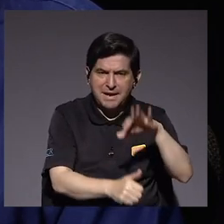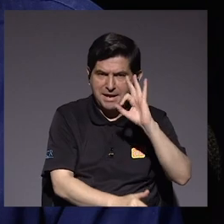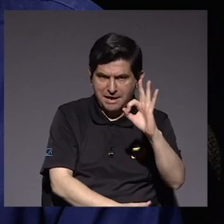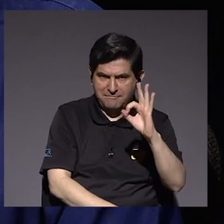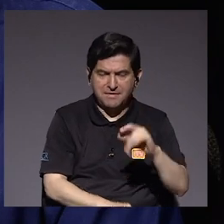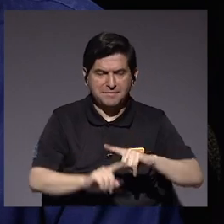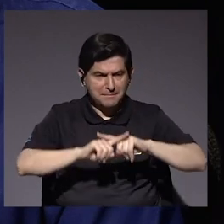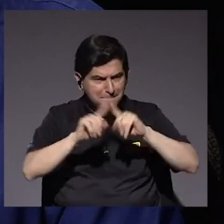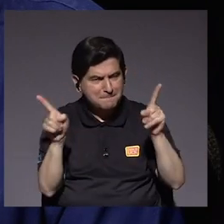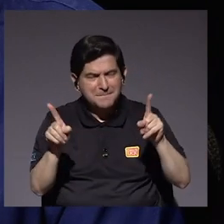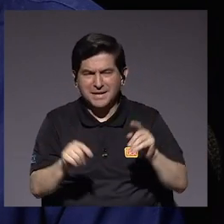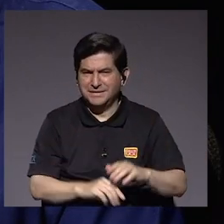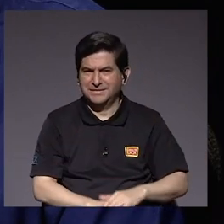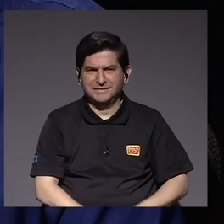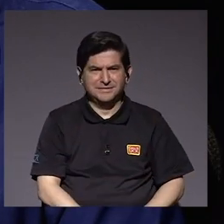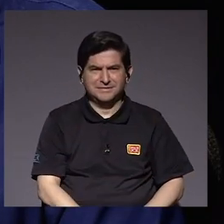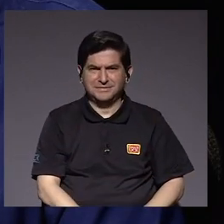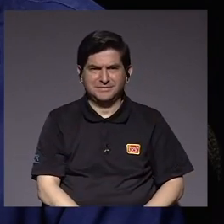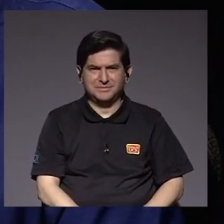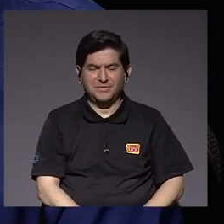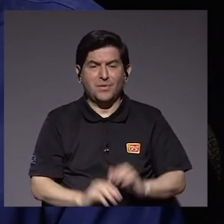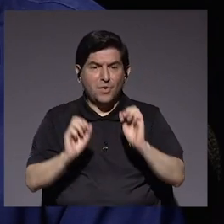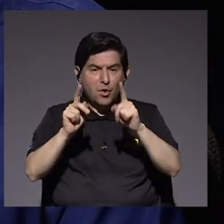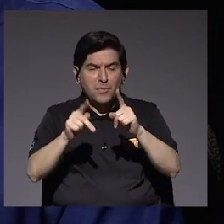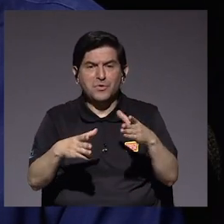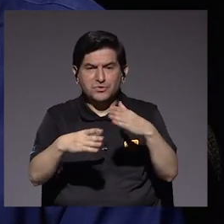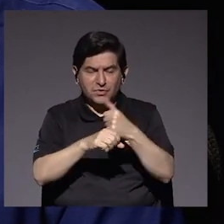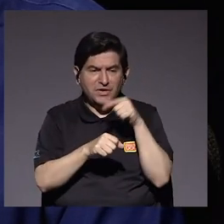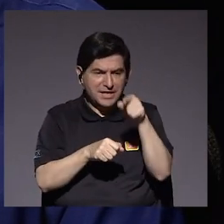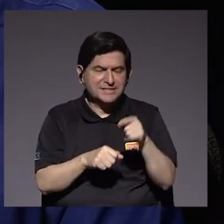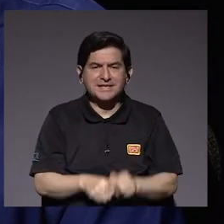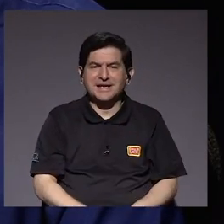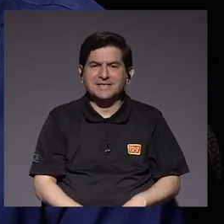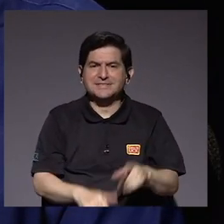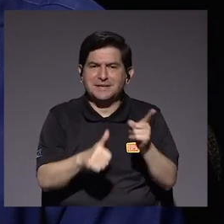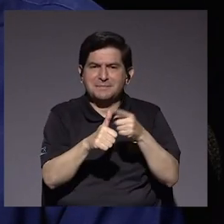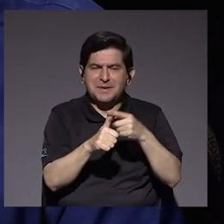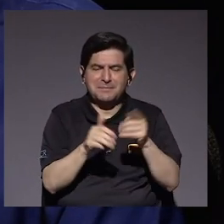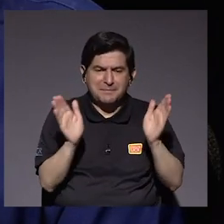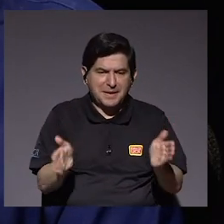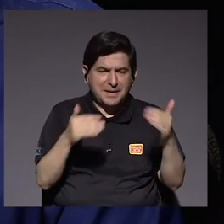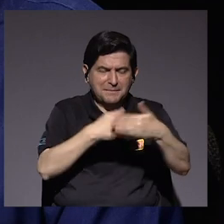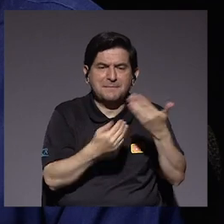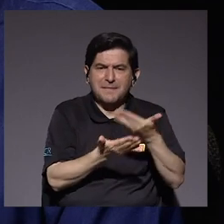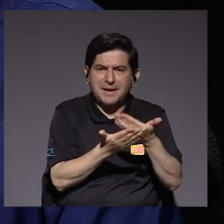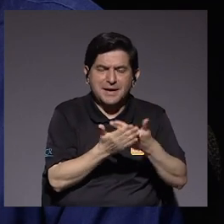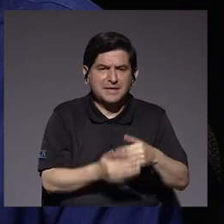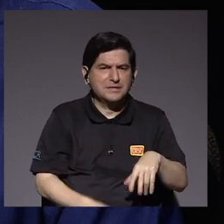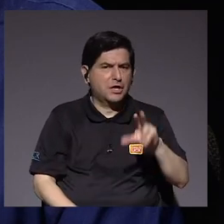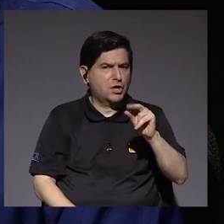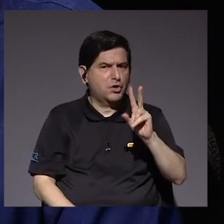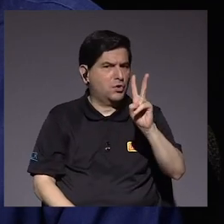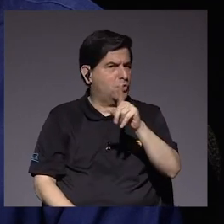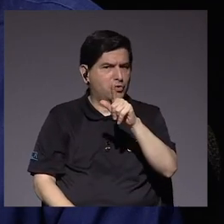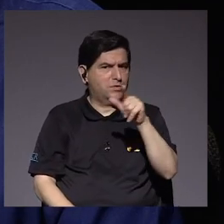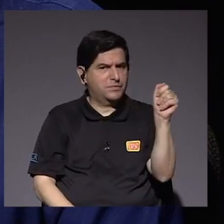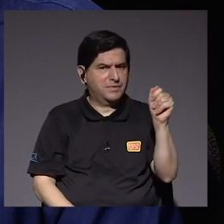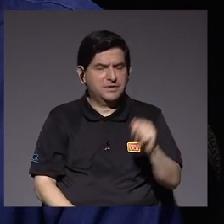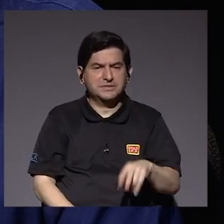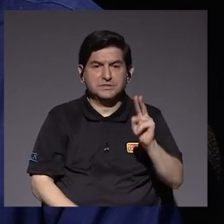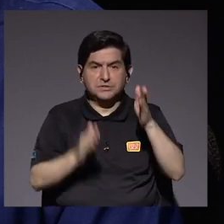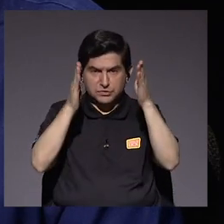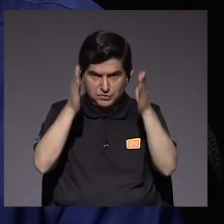bien, de acuerdo a lo esperado, pero la posibilidad de producir ese lote de pruebas no salió en estos dos meses.